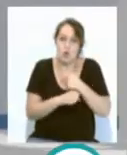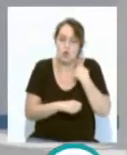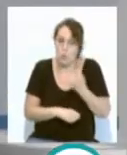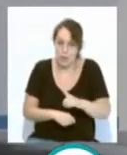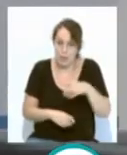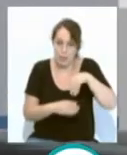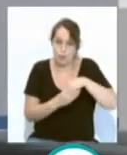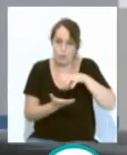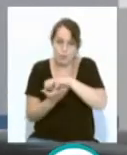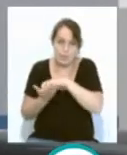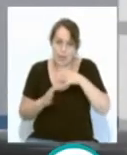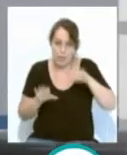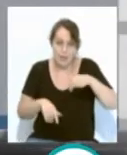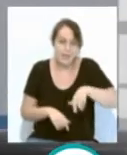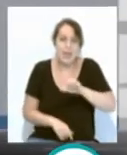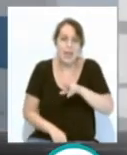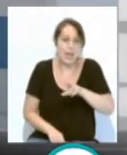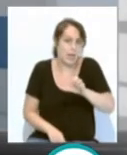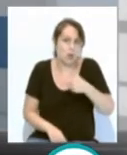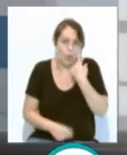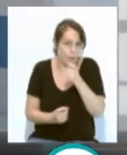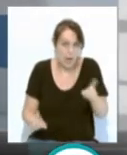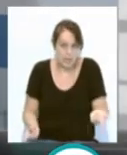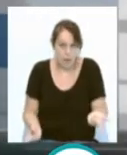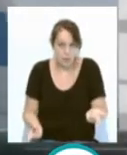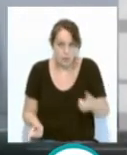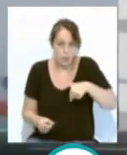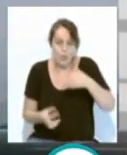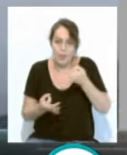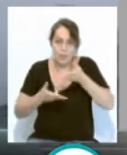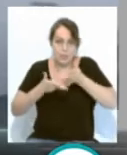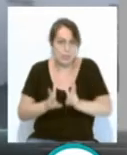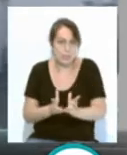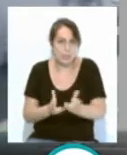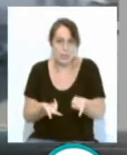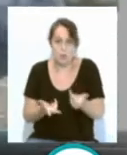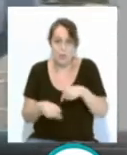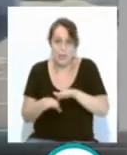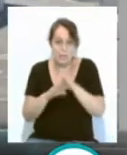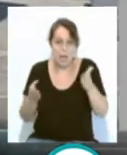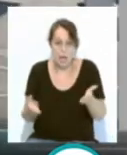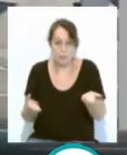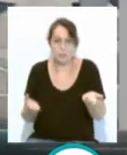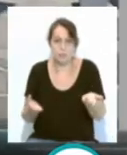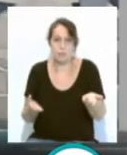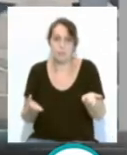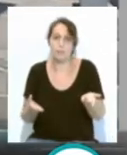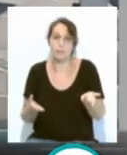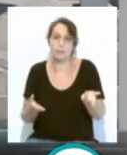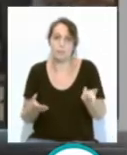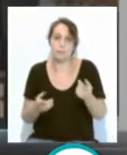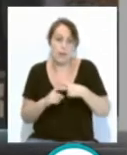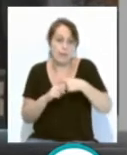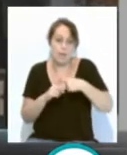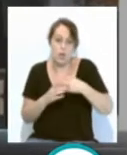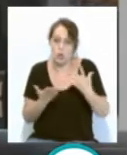Aquí no hay que presentar un ERE, aquí lo que hay que sentarse en una mesa en todos los niveles,